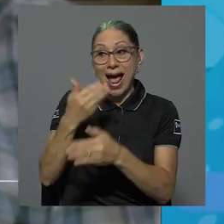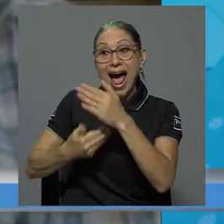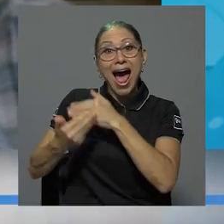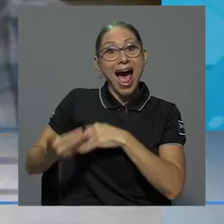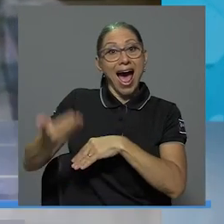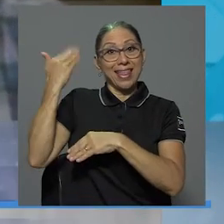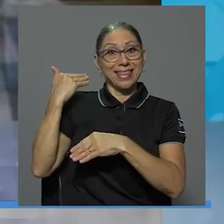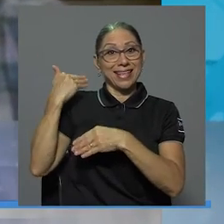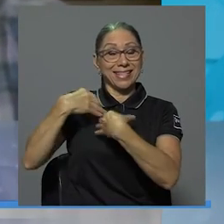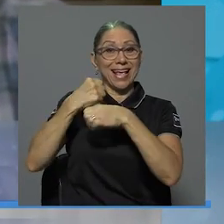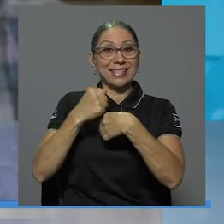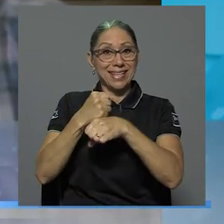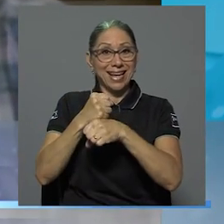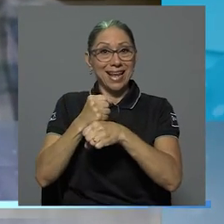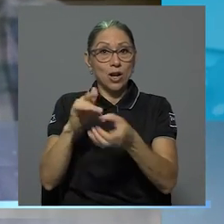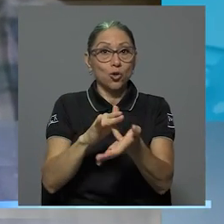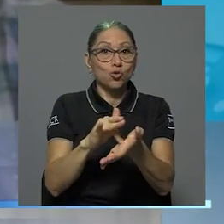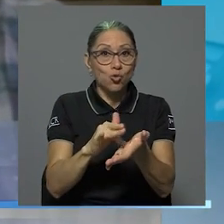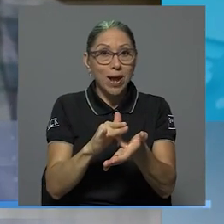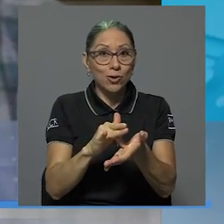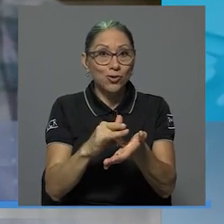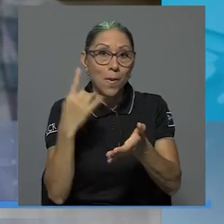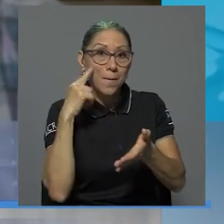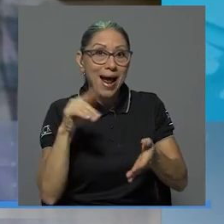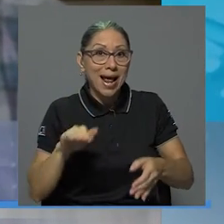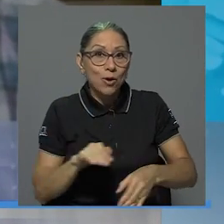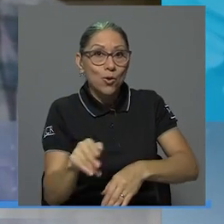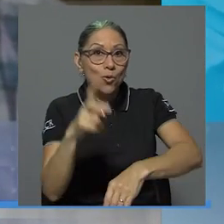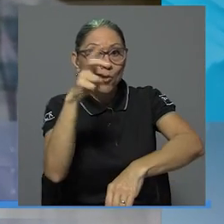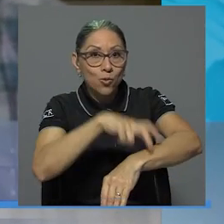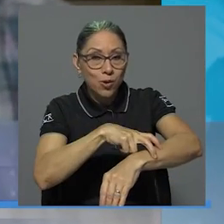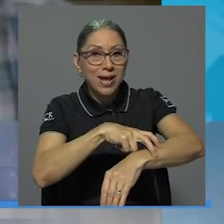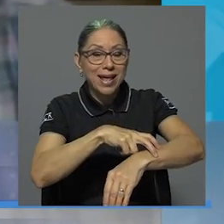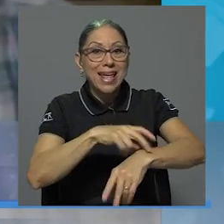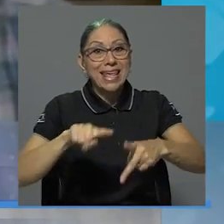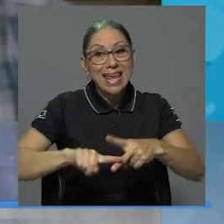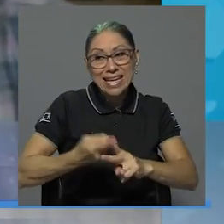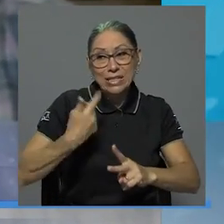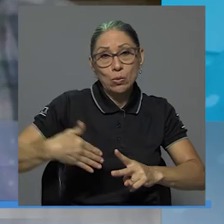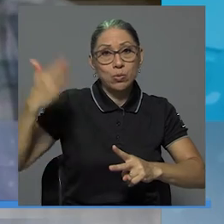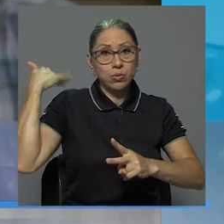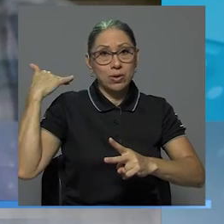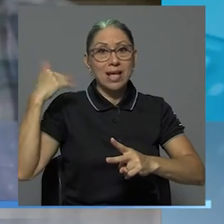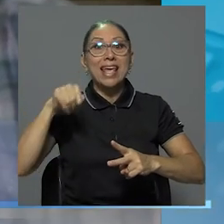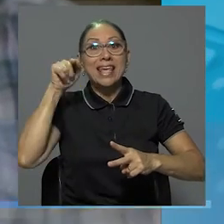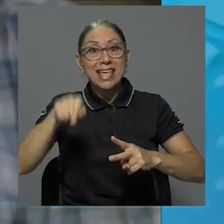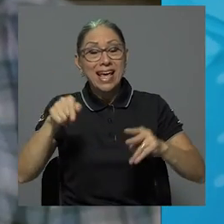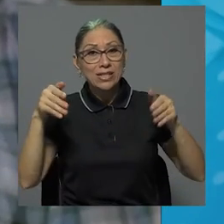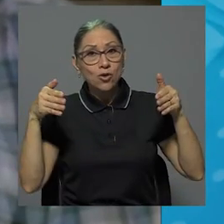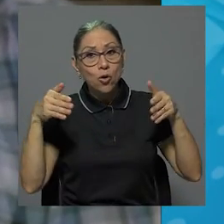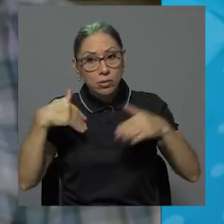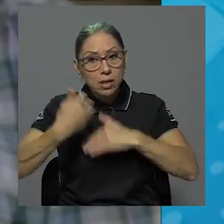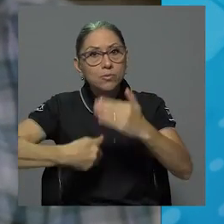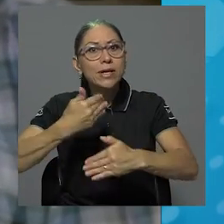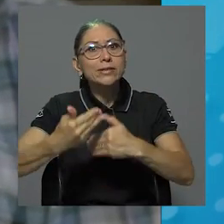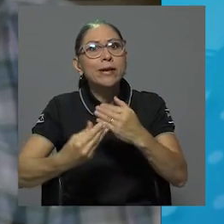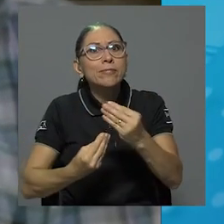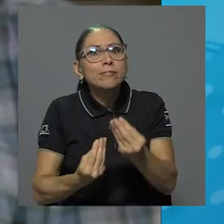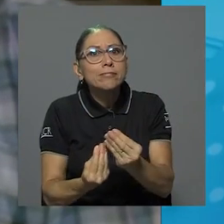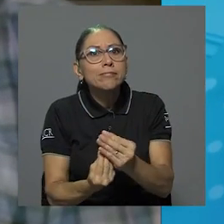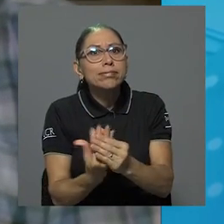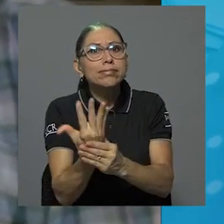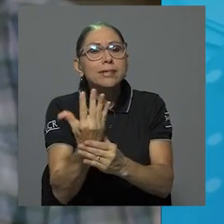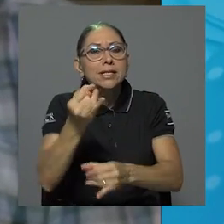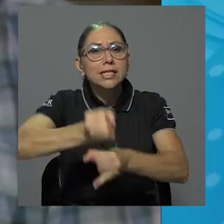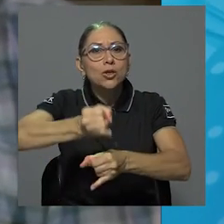sueros antifídicos que inicia en el 67 y que decanta en la creación del Instituto. Entonces ese es